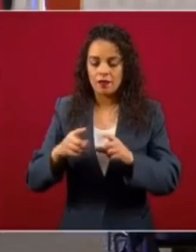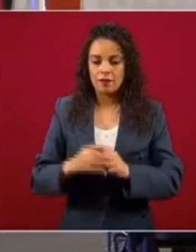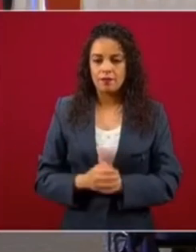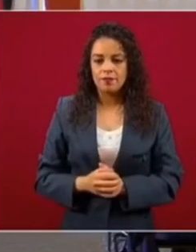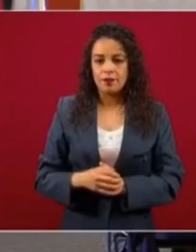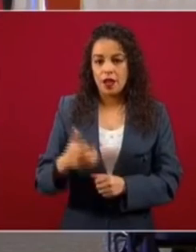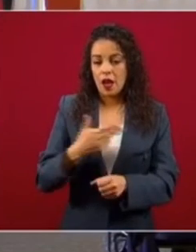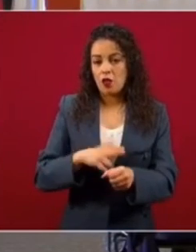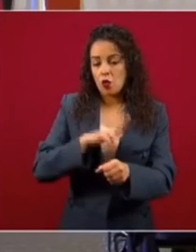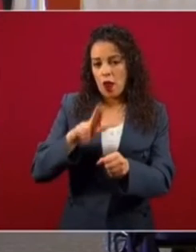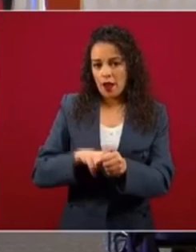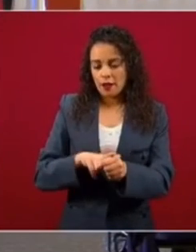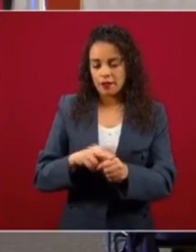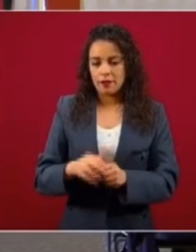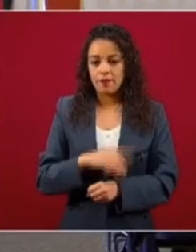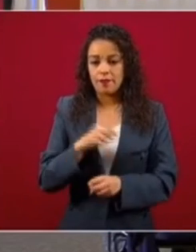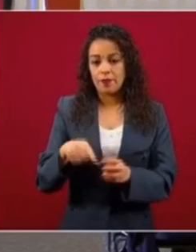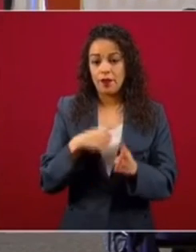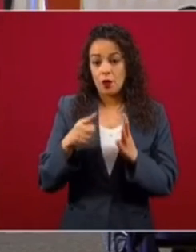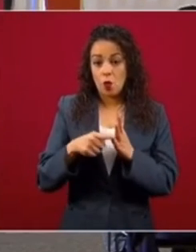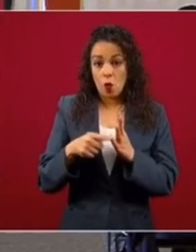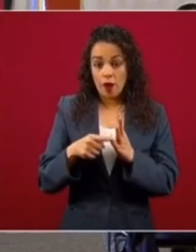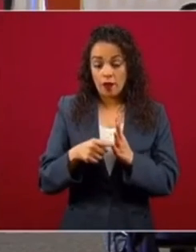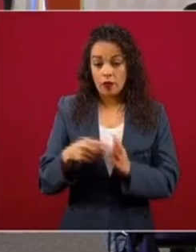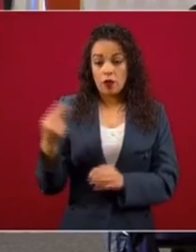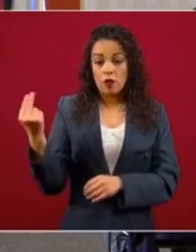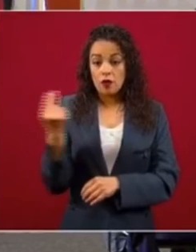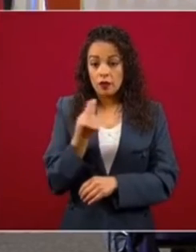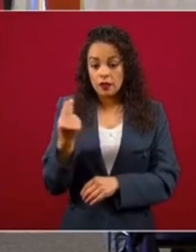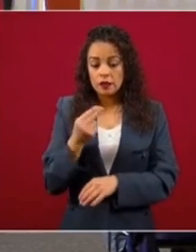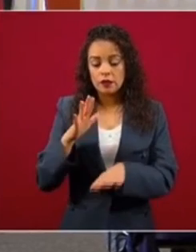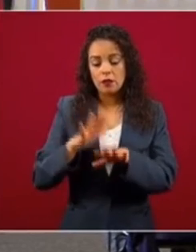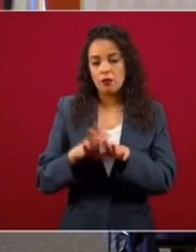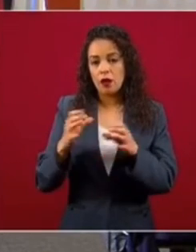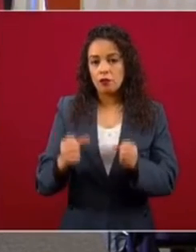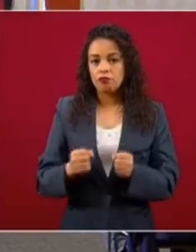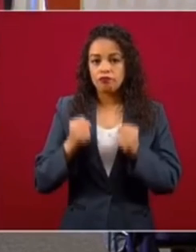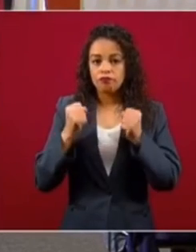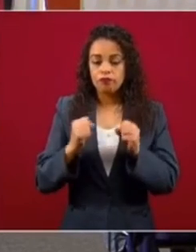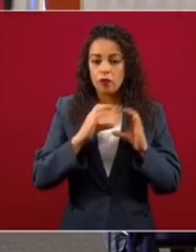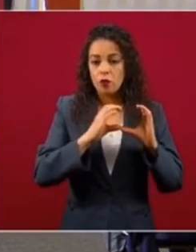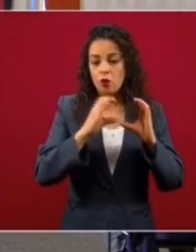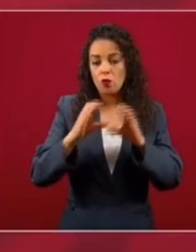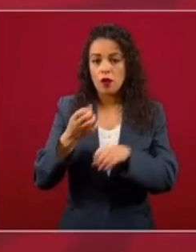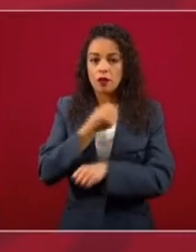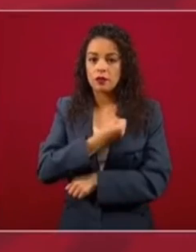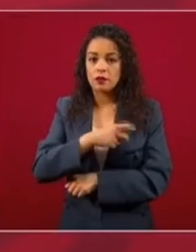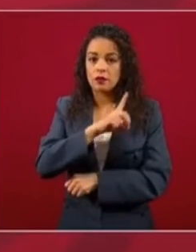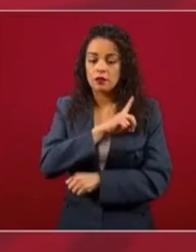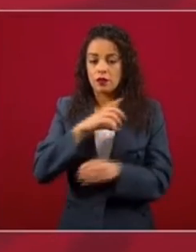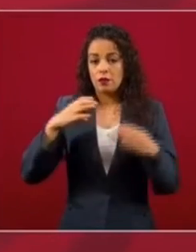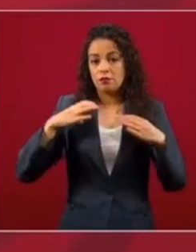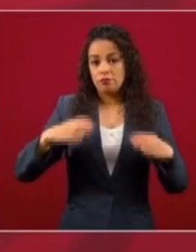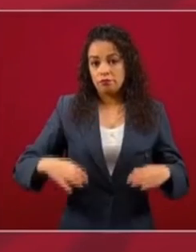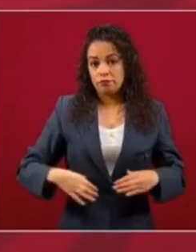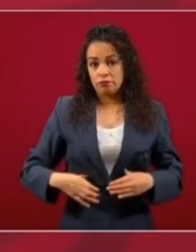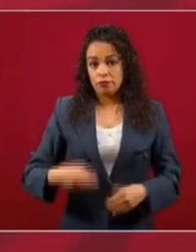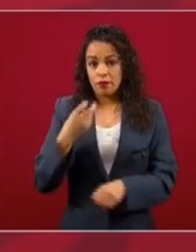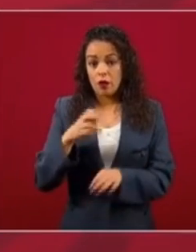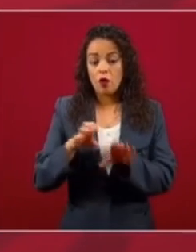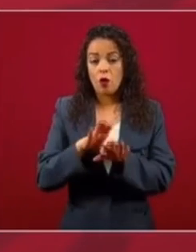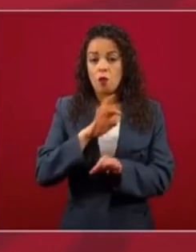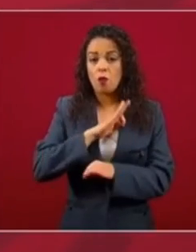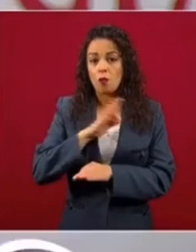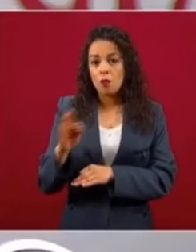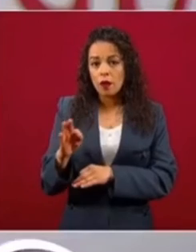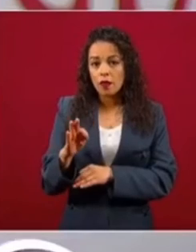del mundo para cuidar de nuestra salud, pero sí fortalecer nuestro sistema inmune. Y eso se logra con una